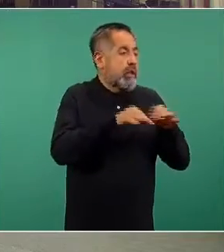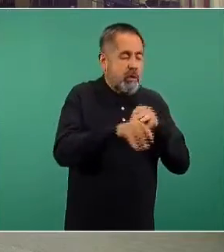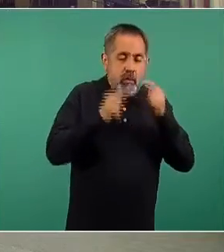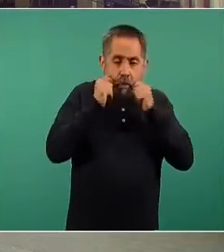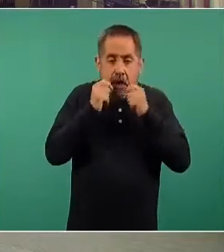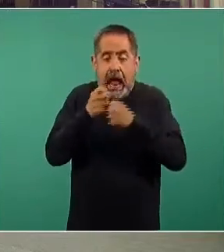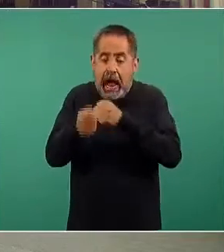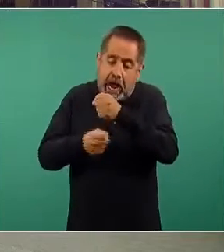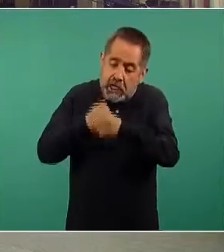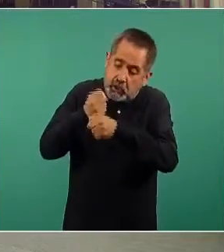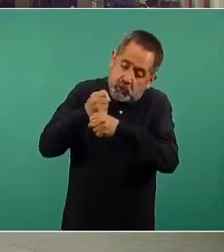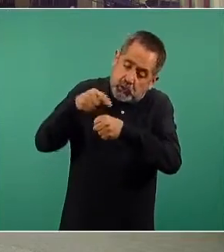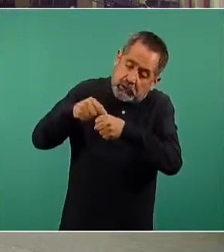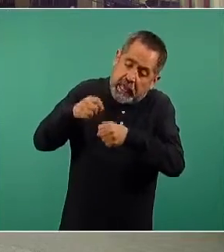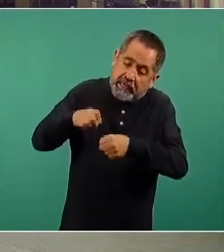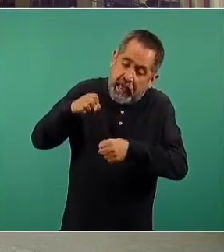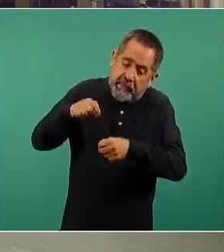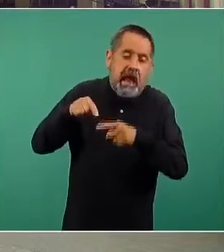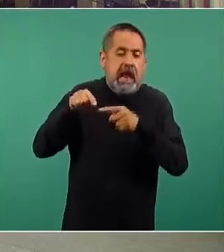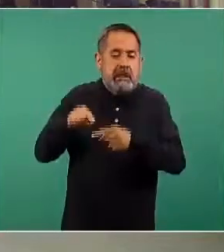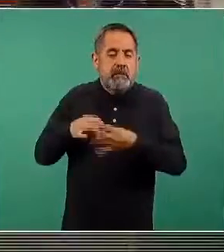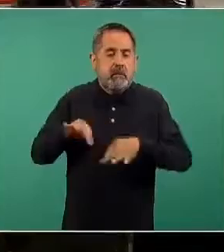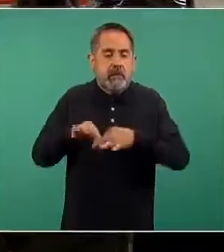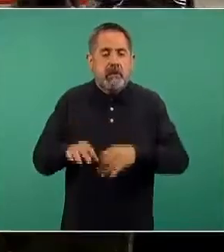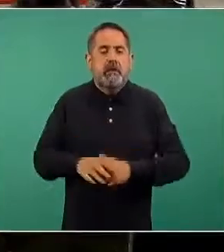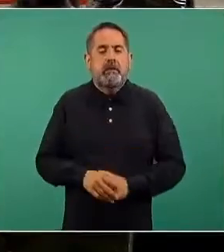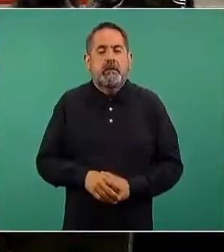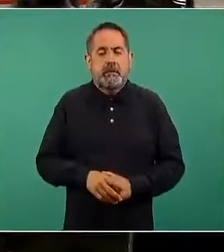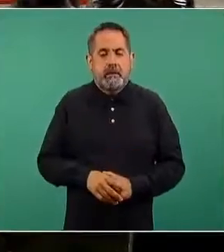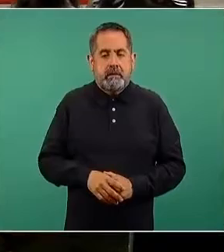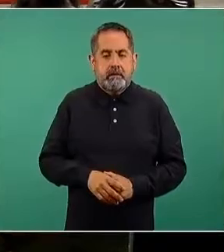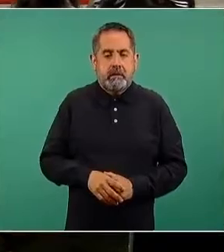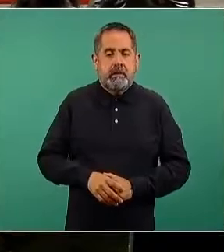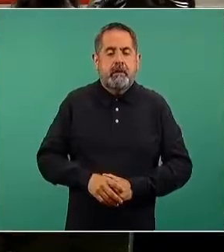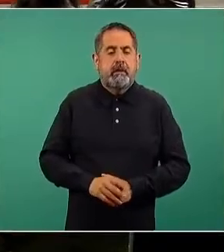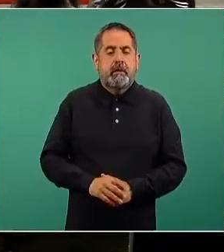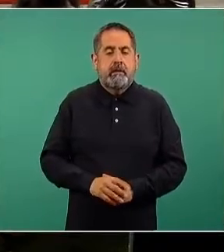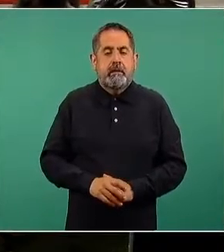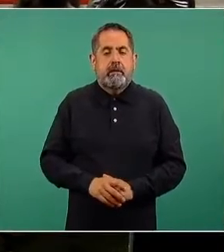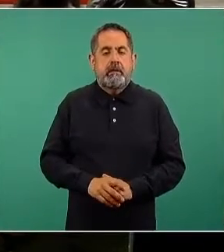ocupación. Gracias. El audio uno.